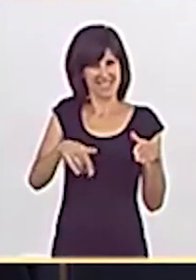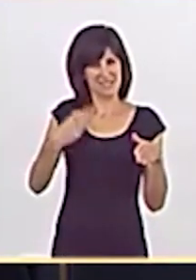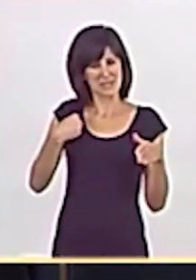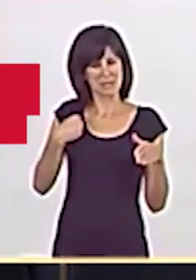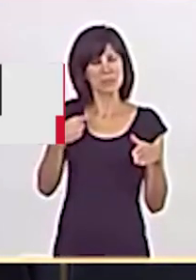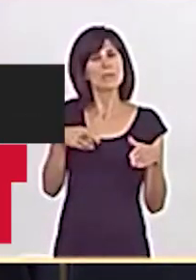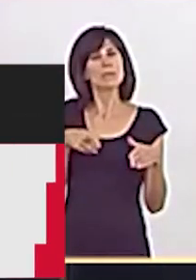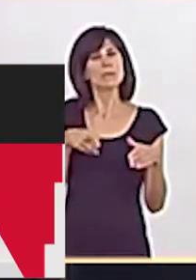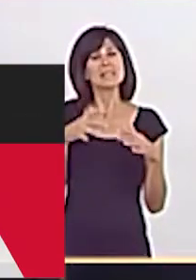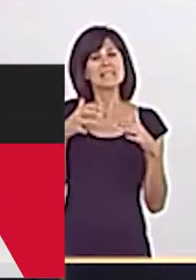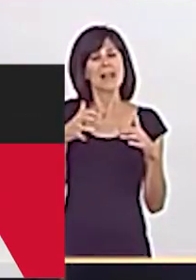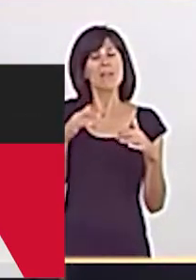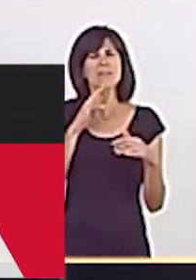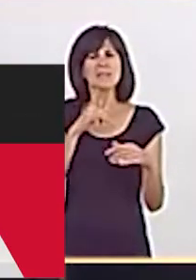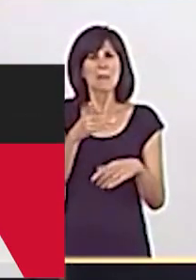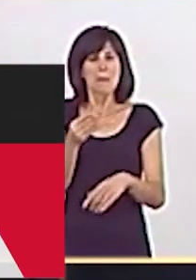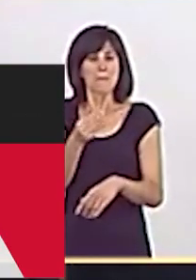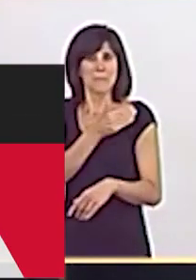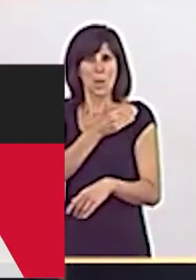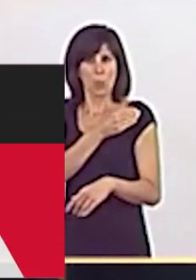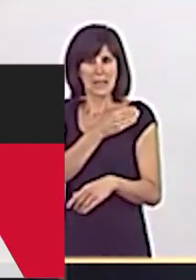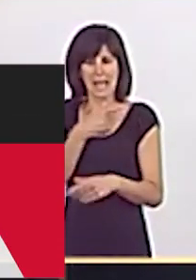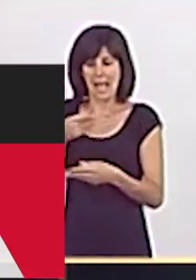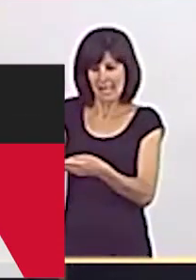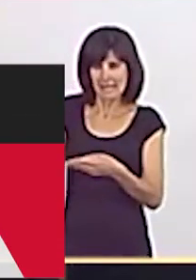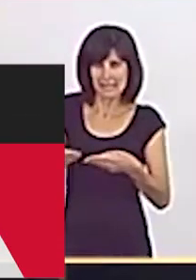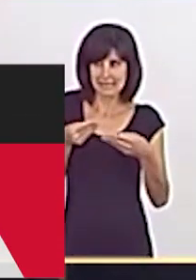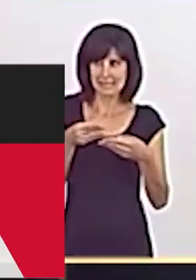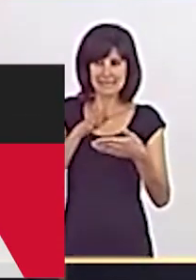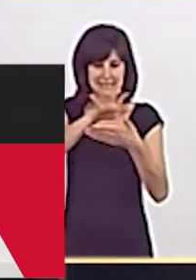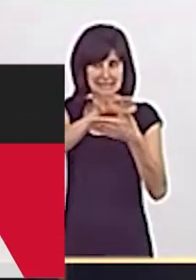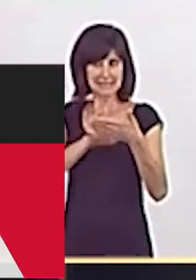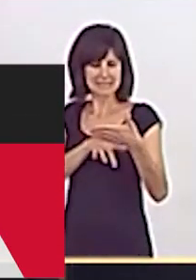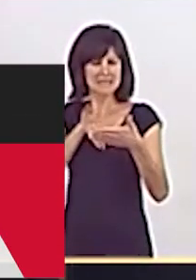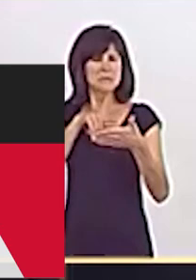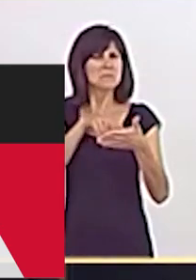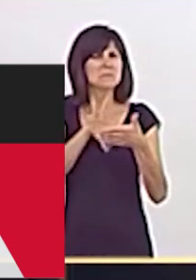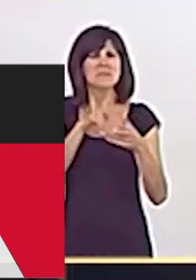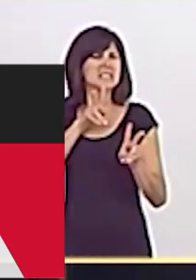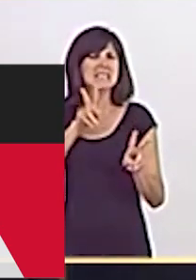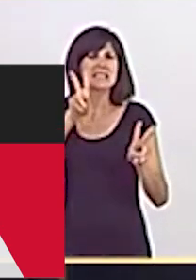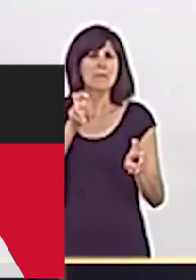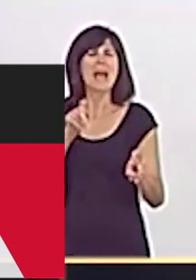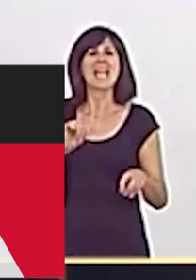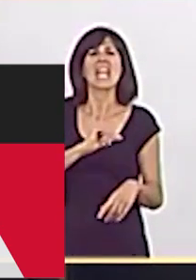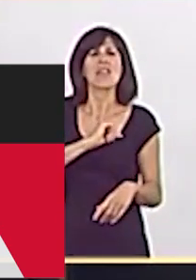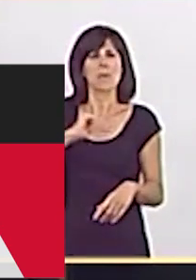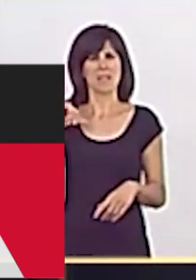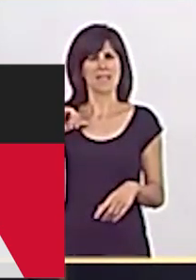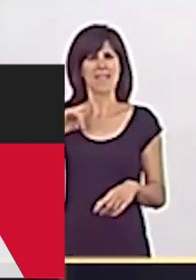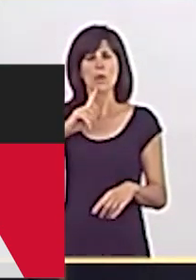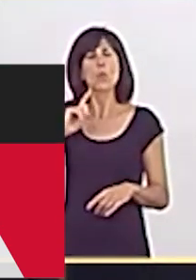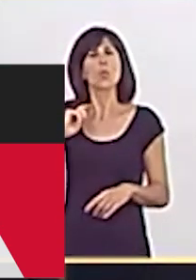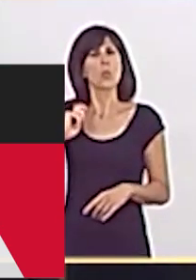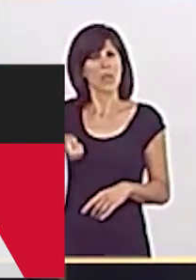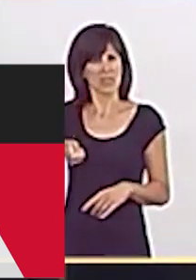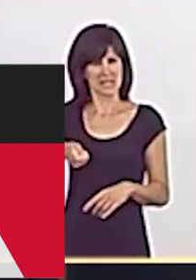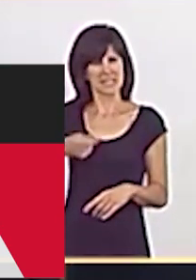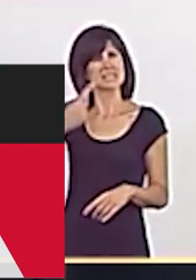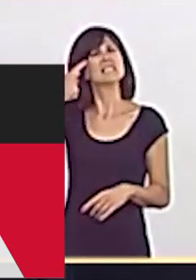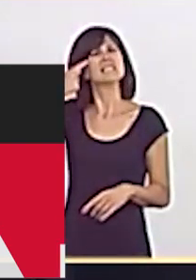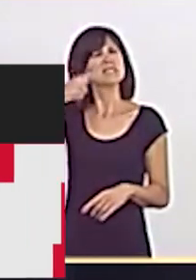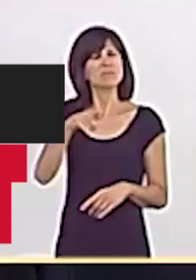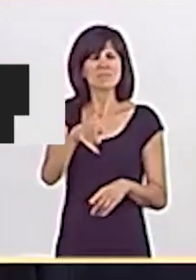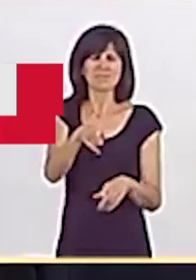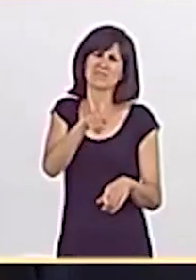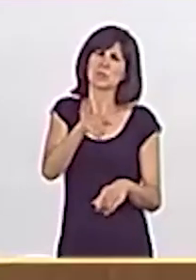Mire, en la pregunta que me han pasado en la redacción se hacía referencia a la independencia de las jueces. Yo sé que